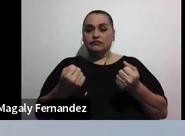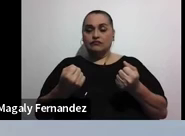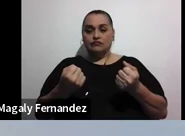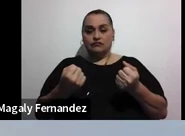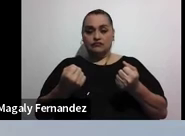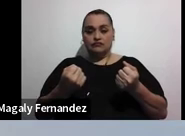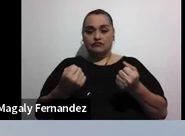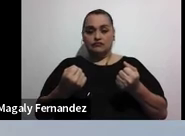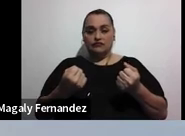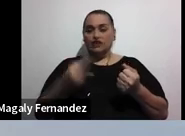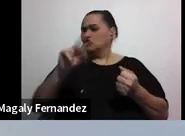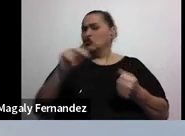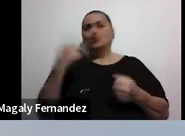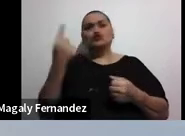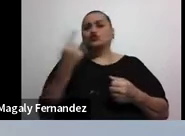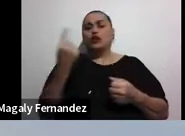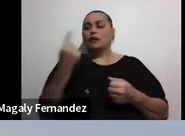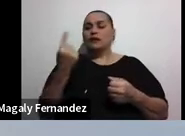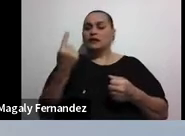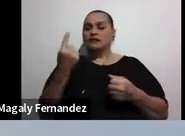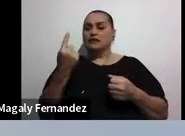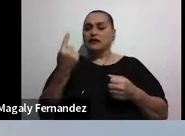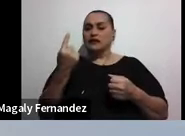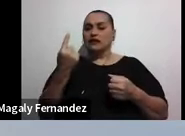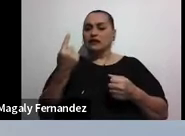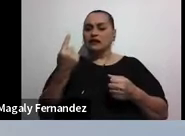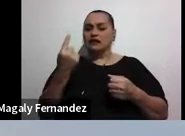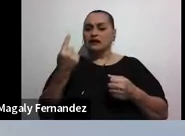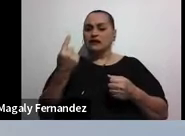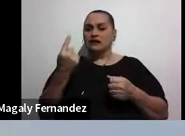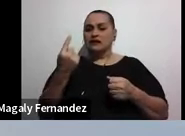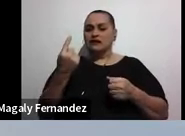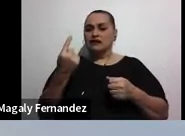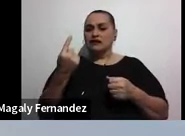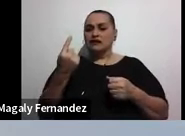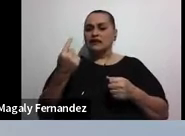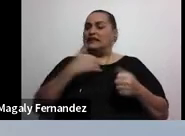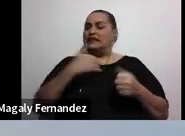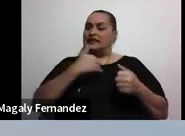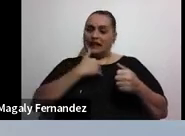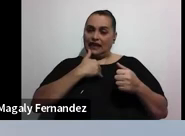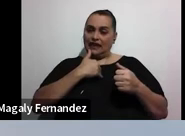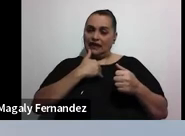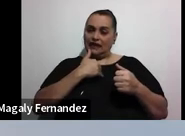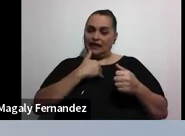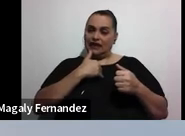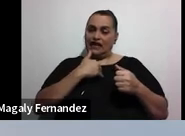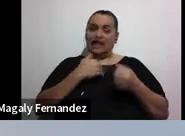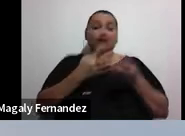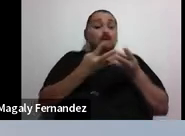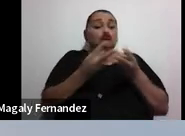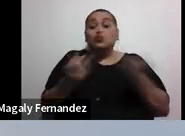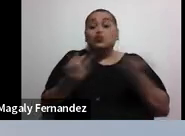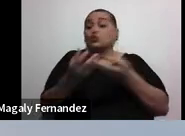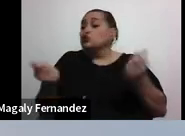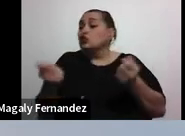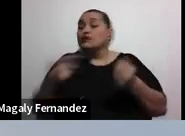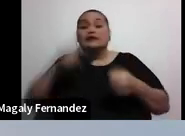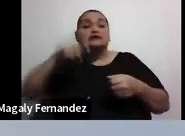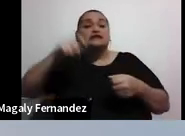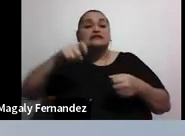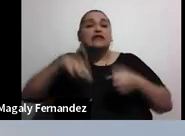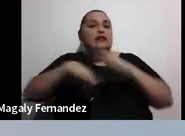Y no solamente es tener resuelto algunas cosas de necesidades básicas,